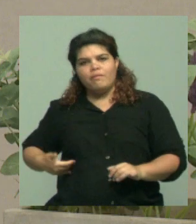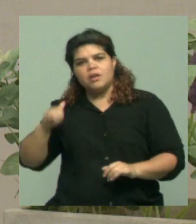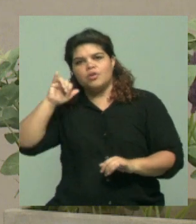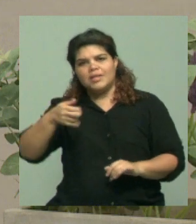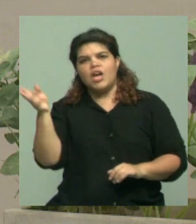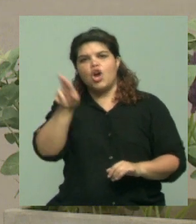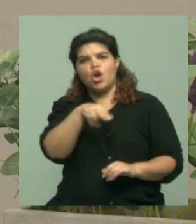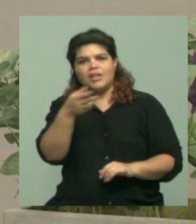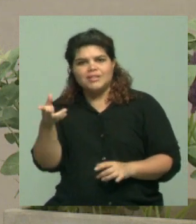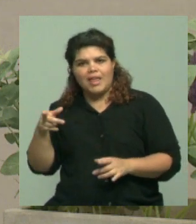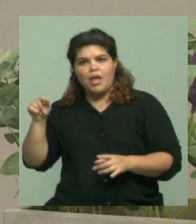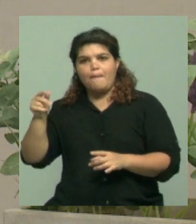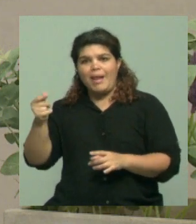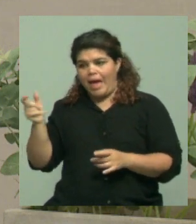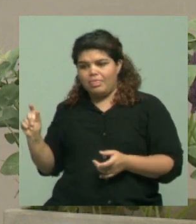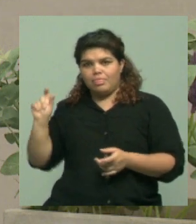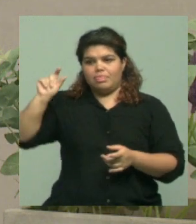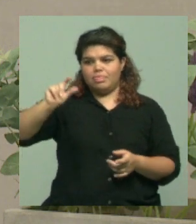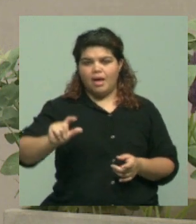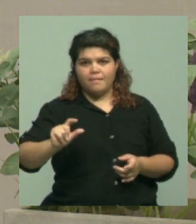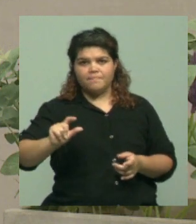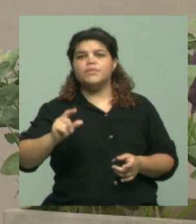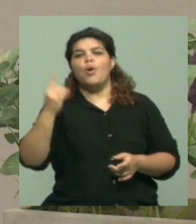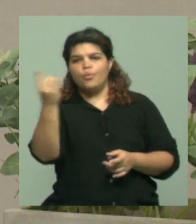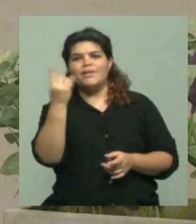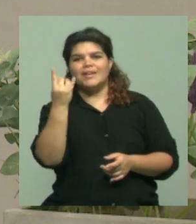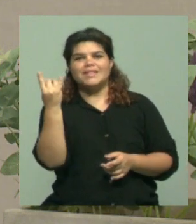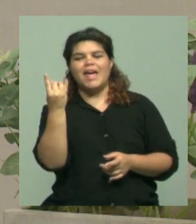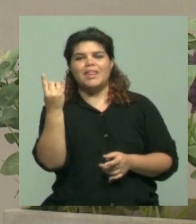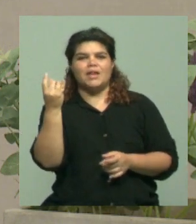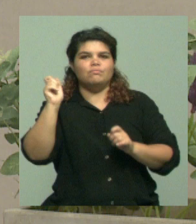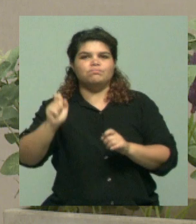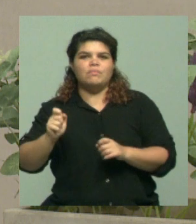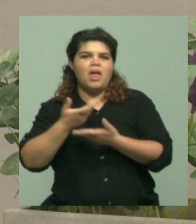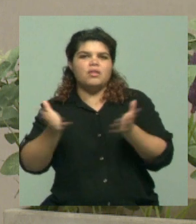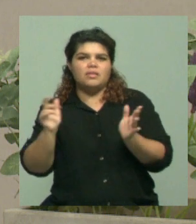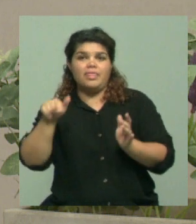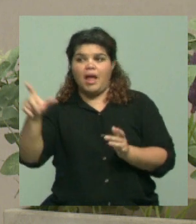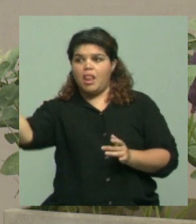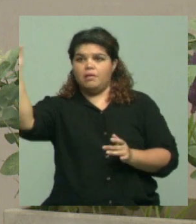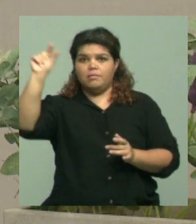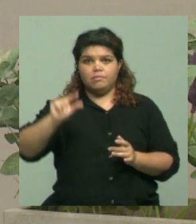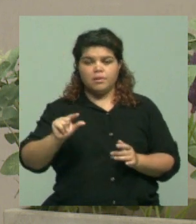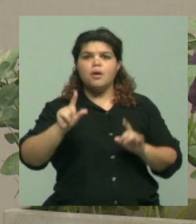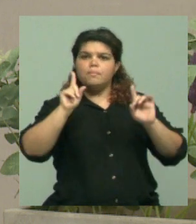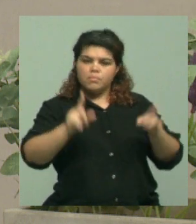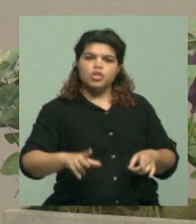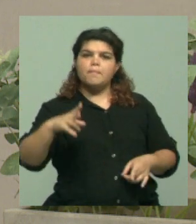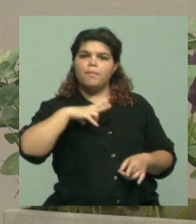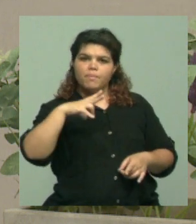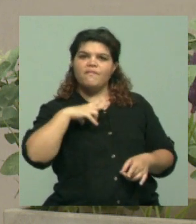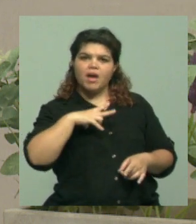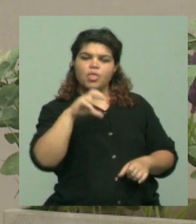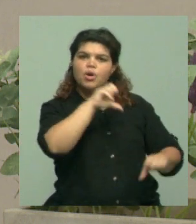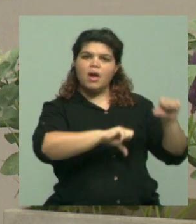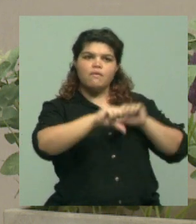de las propias universidades estatales, pero que desde hace mucho tiempo hay un montón de proyectos que trabajan también